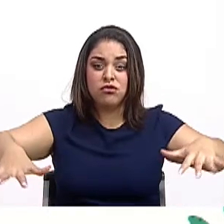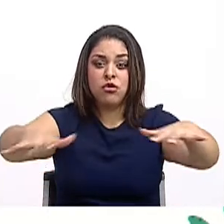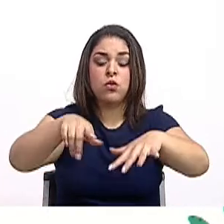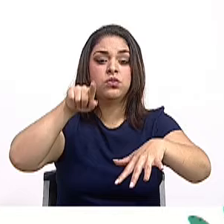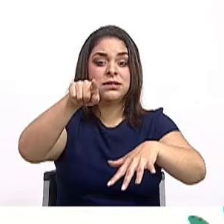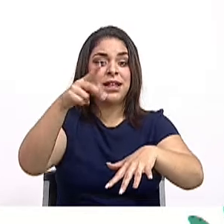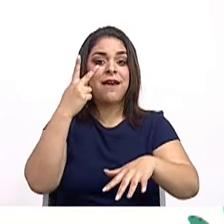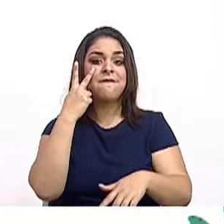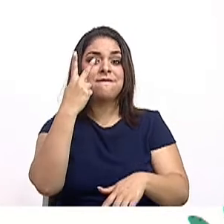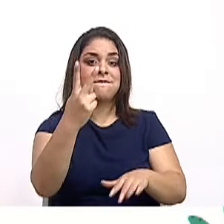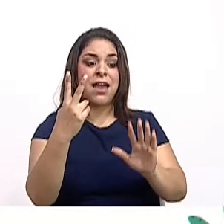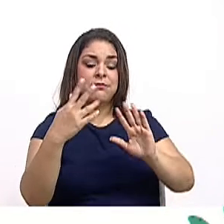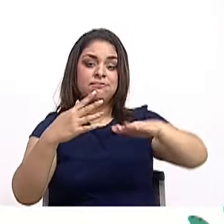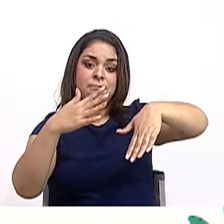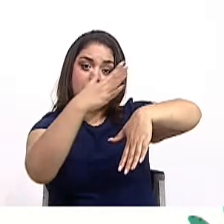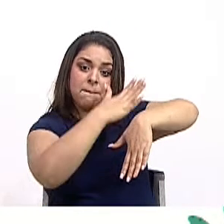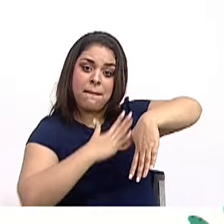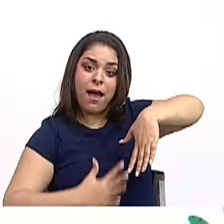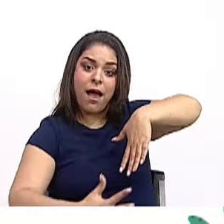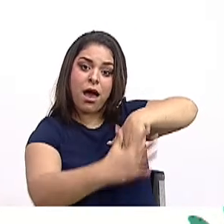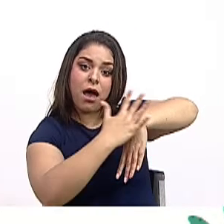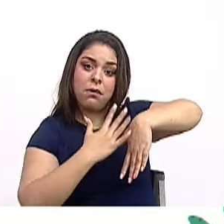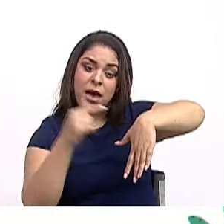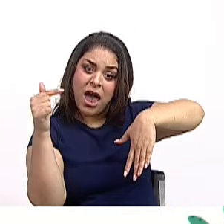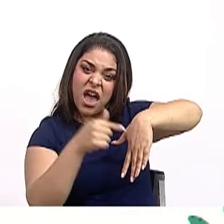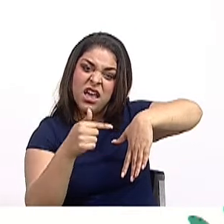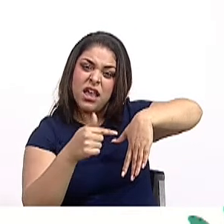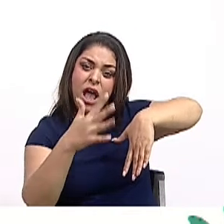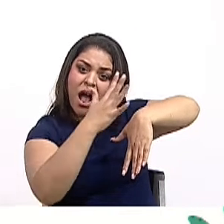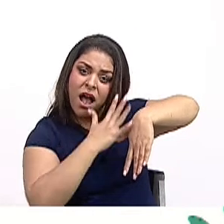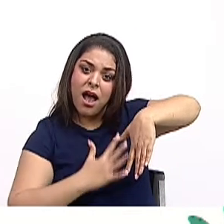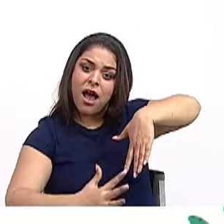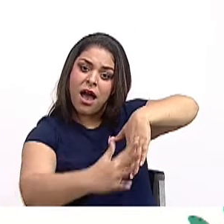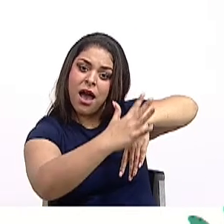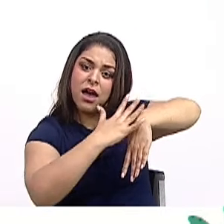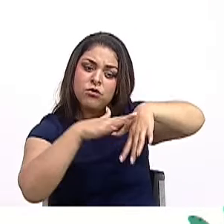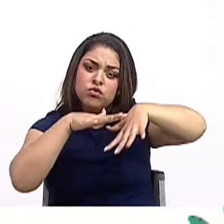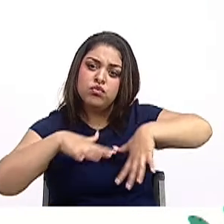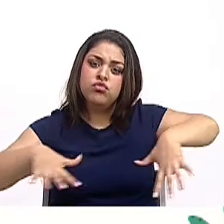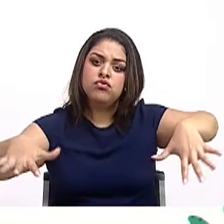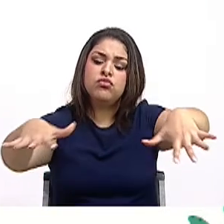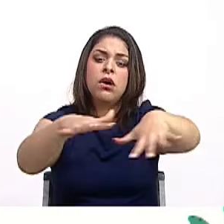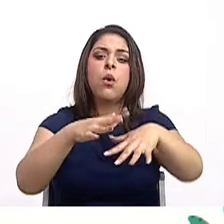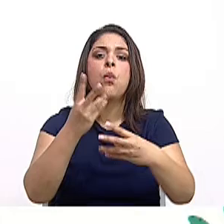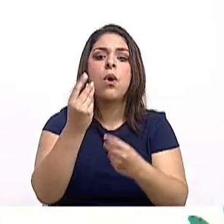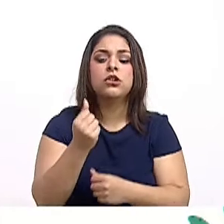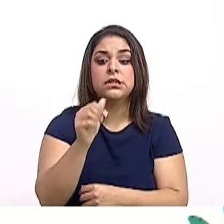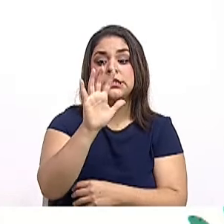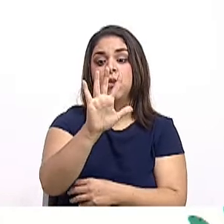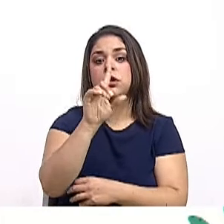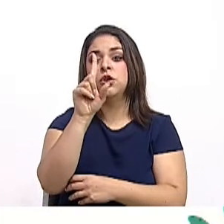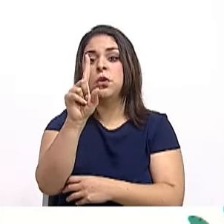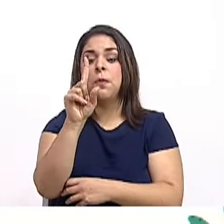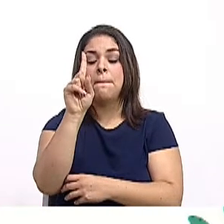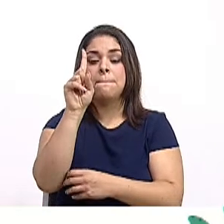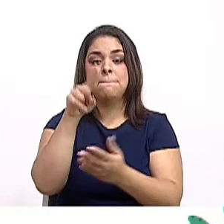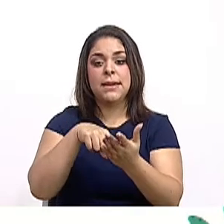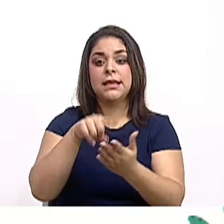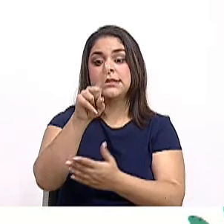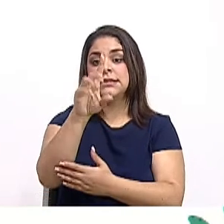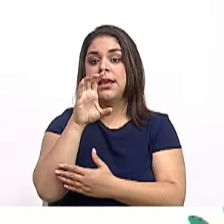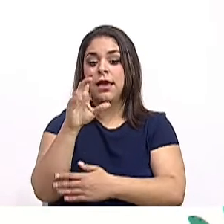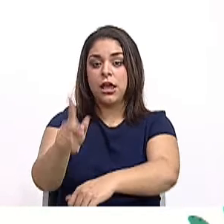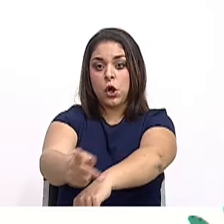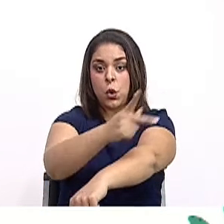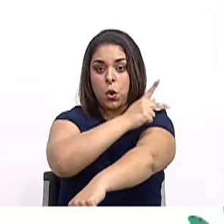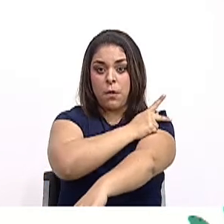la imagen en el mapa, el área territorial es de 51,100 kilómetros cuadrados. Pero,